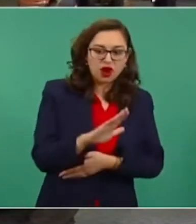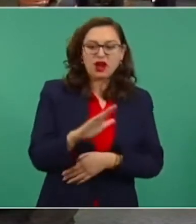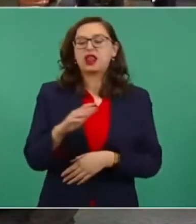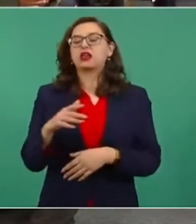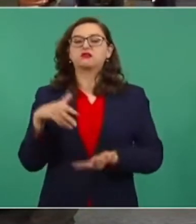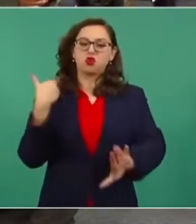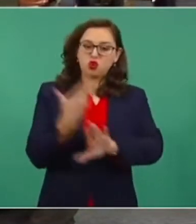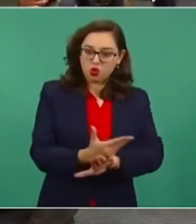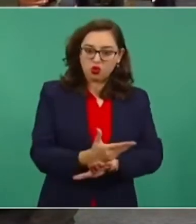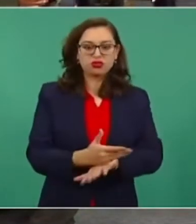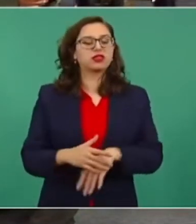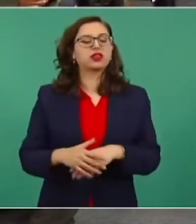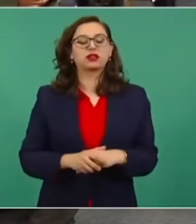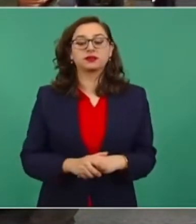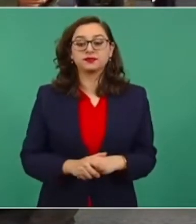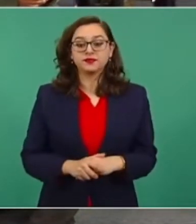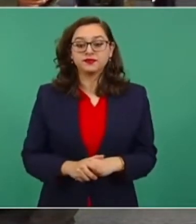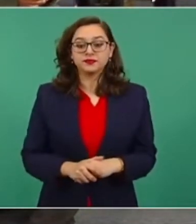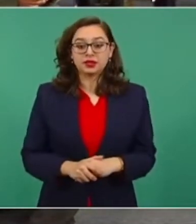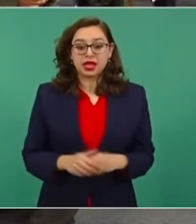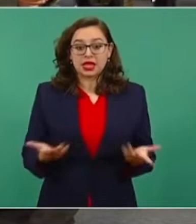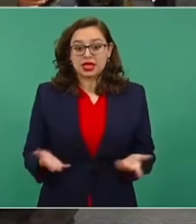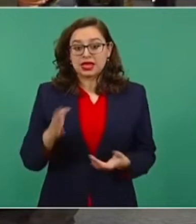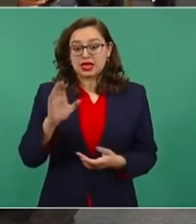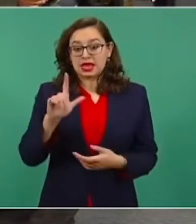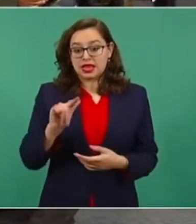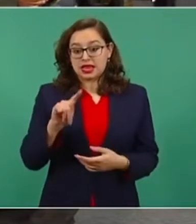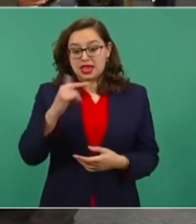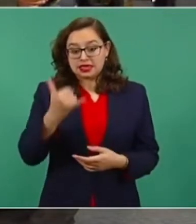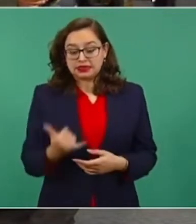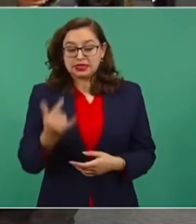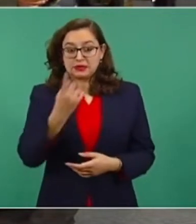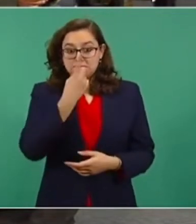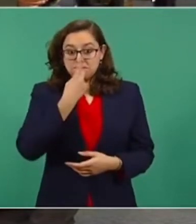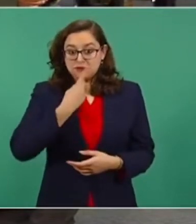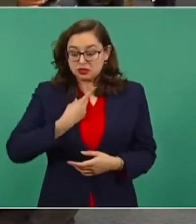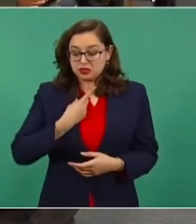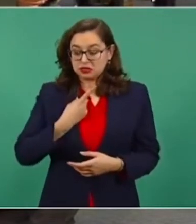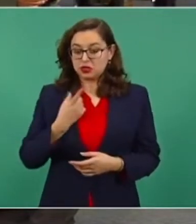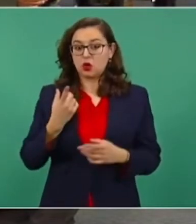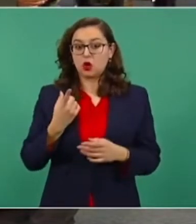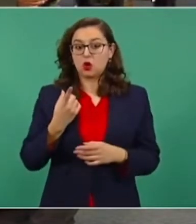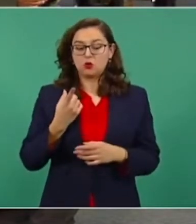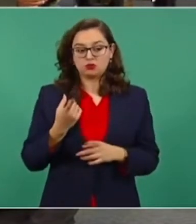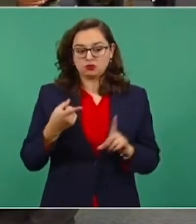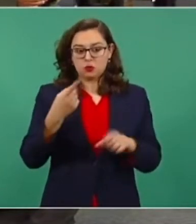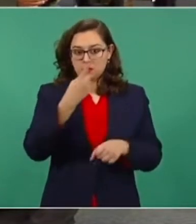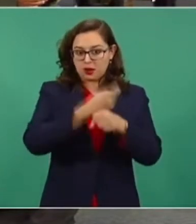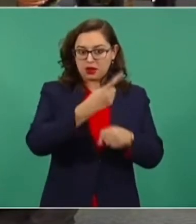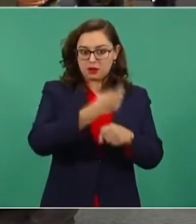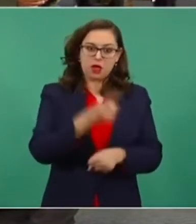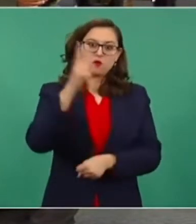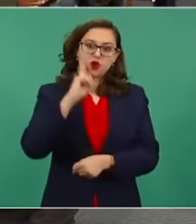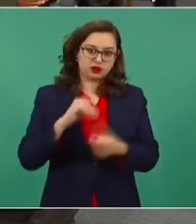saber, nos hacía saber Leti Ramírez que no estaba dada de baja la primera víctima. Sin embargo, a